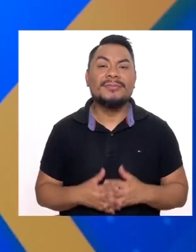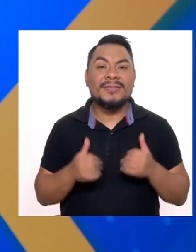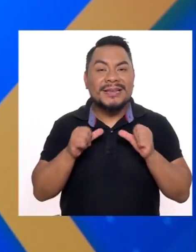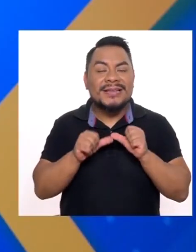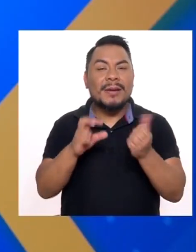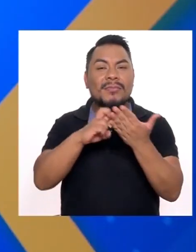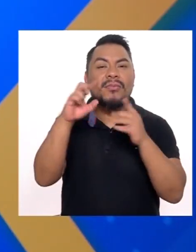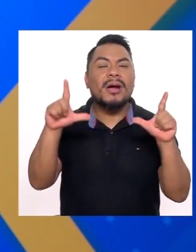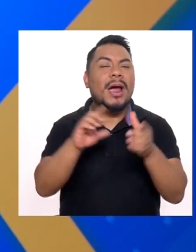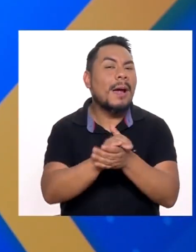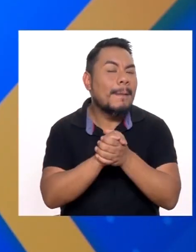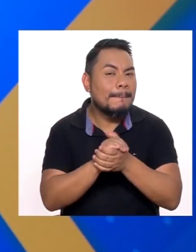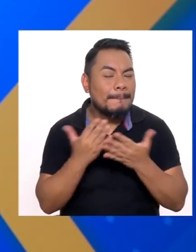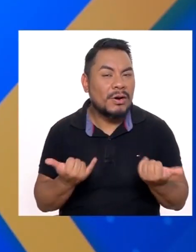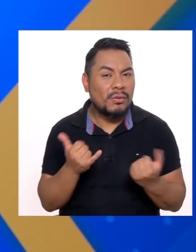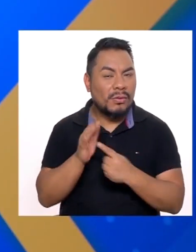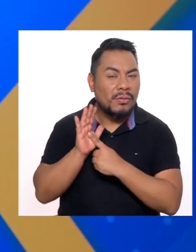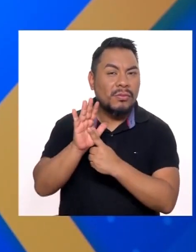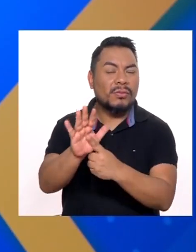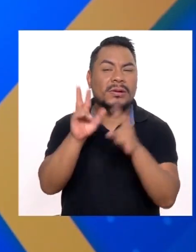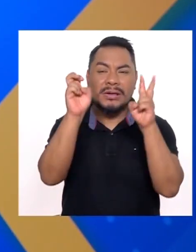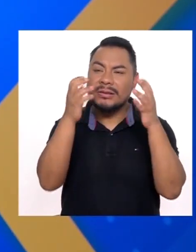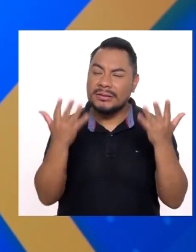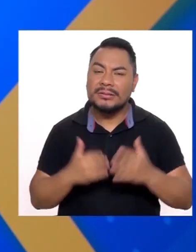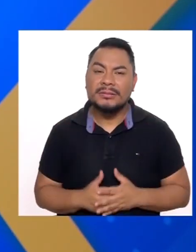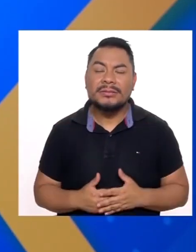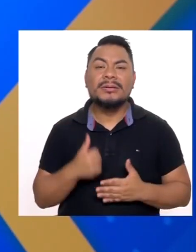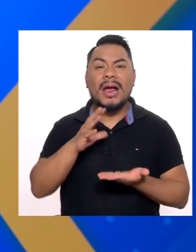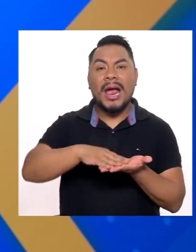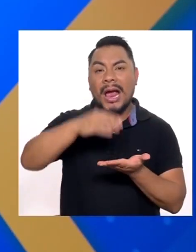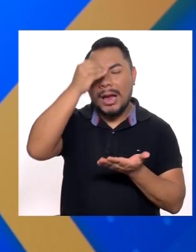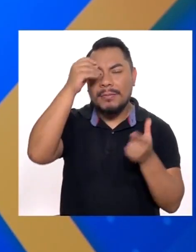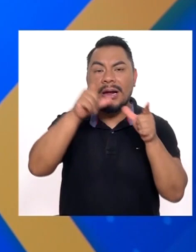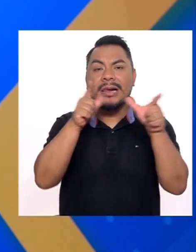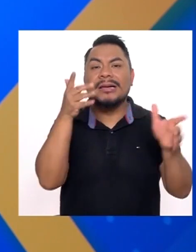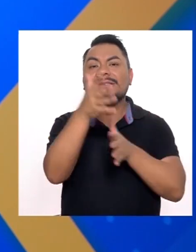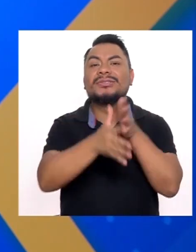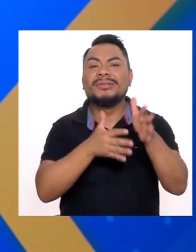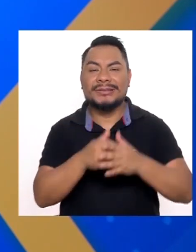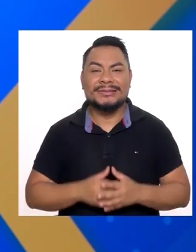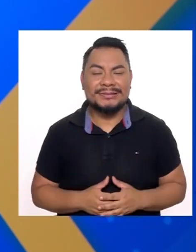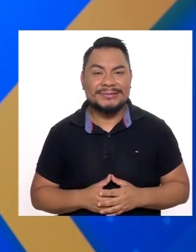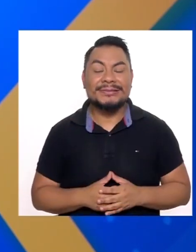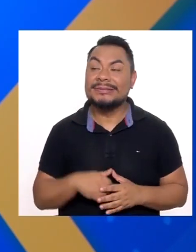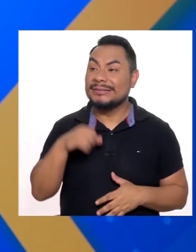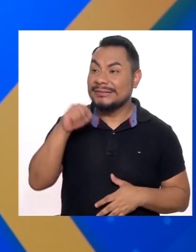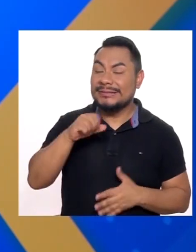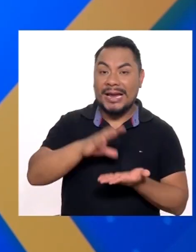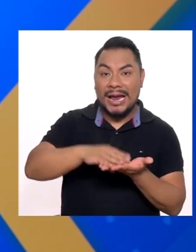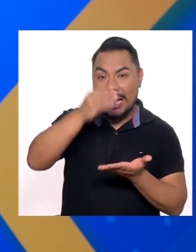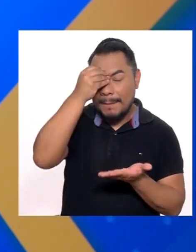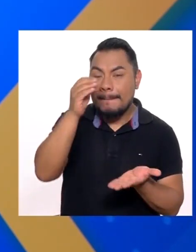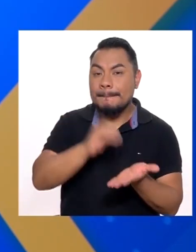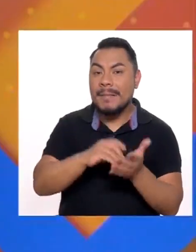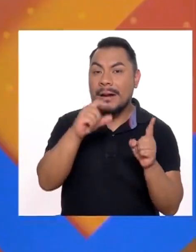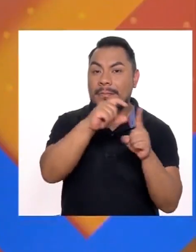Y continuamos Con el programa Amigos Y nos toca presentar La secuencia Aprendiendo lengua De señas Así es